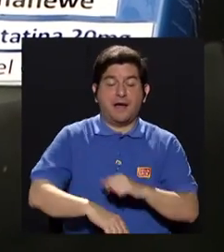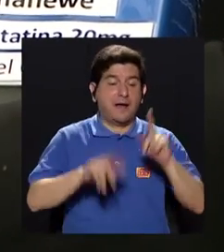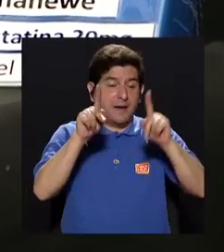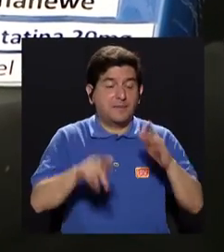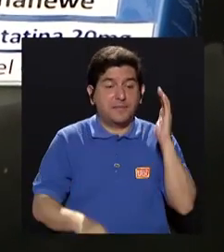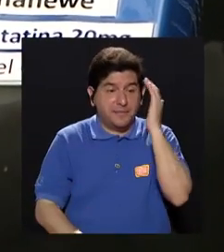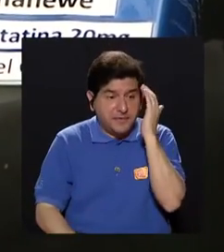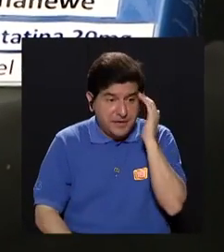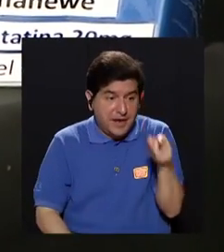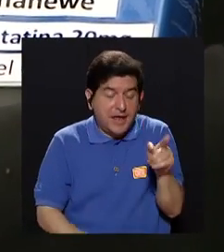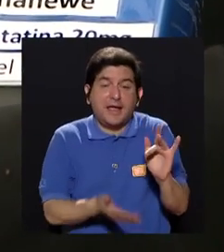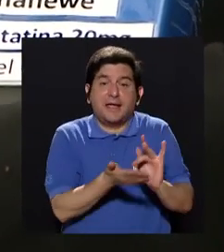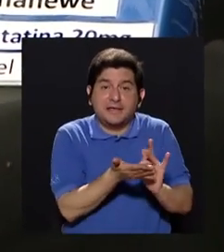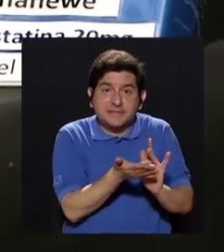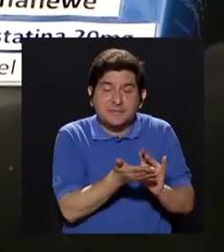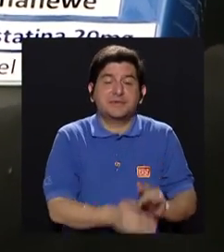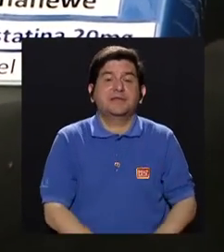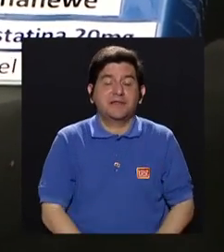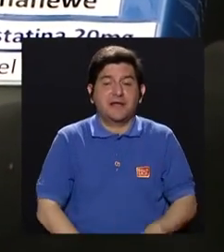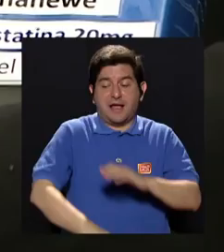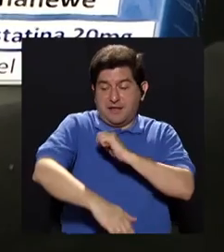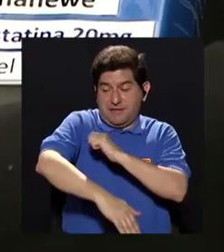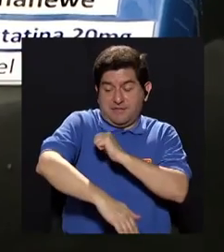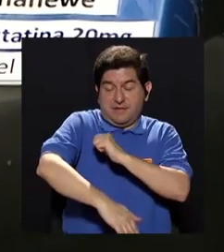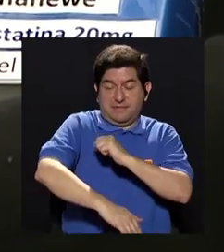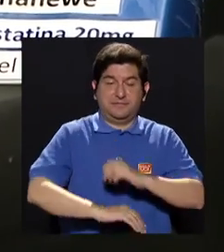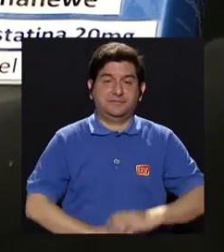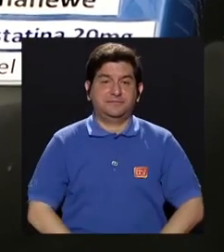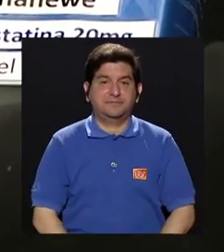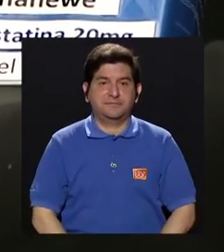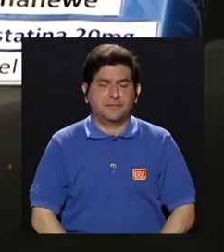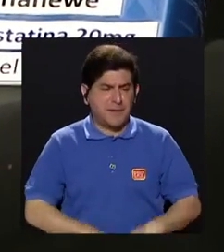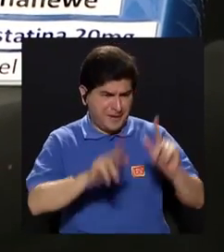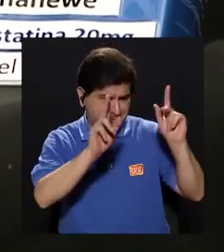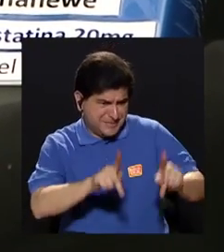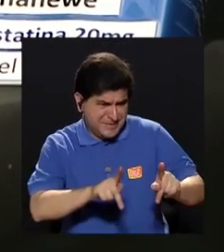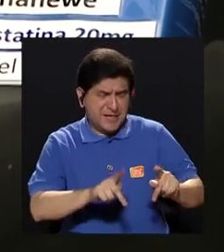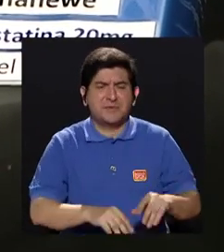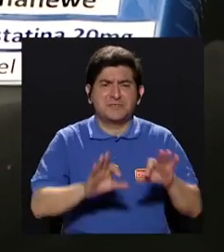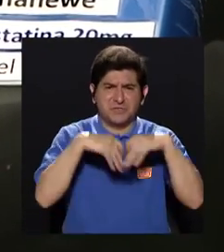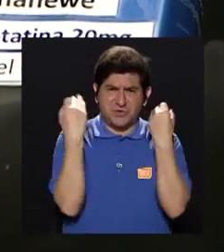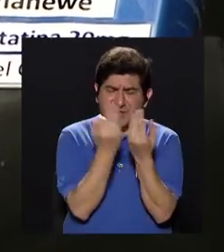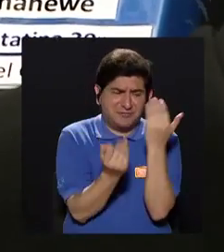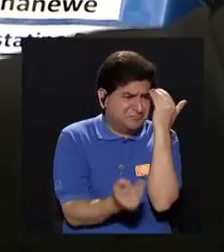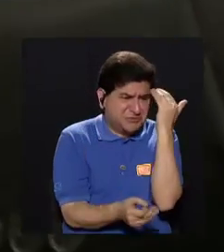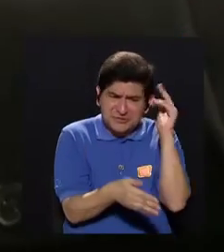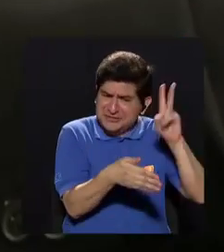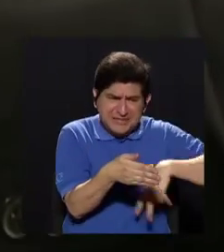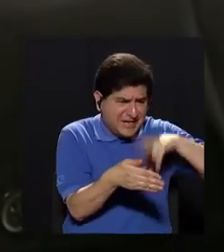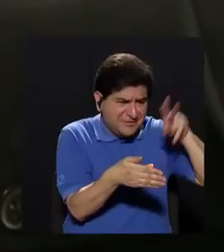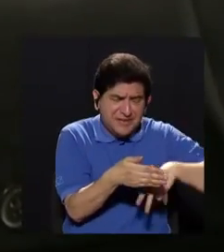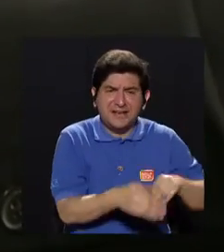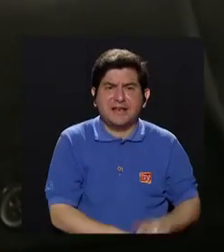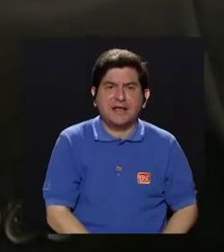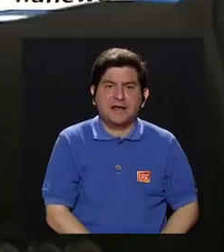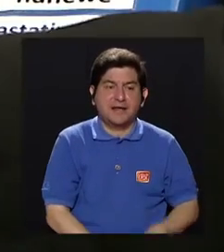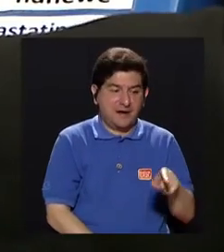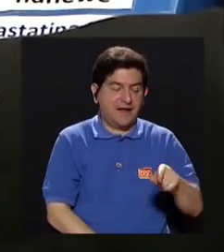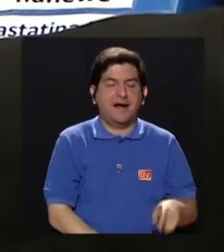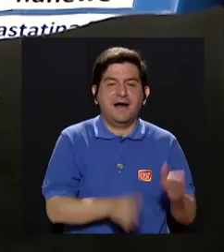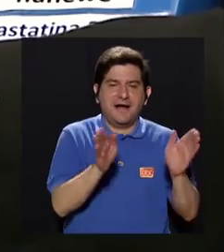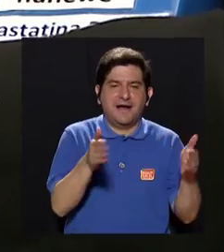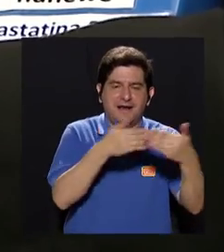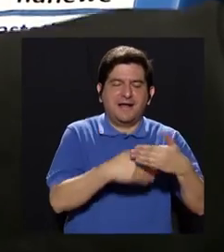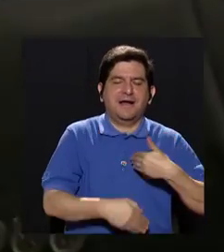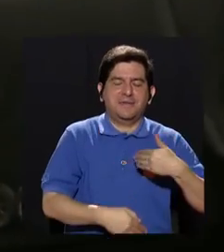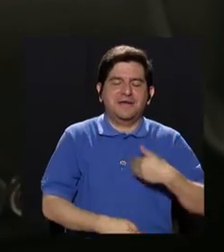cuenta que ese es el medicamento para la presión arterial. Si la persona o el familiar no saben leer, la caja también dispone de